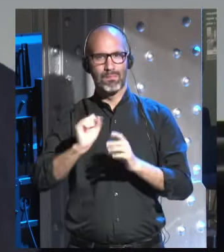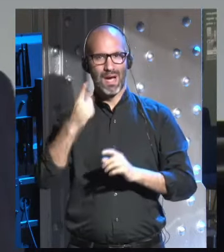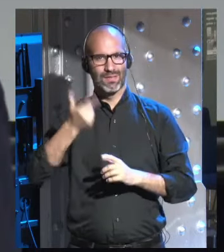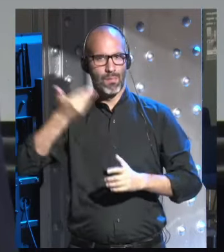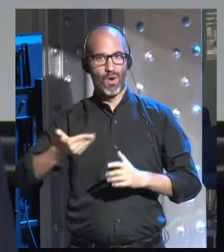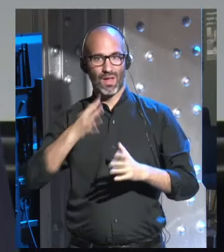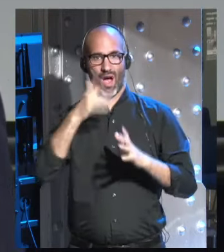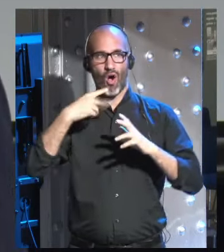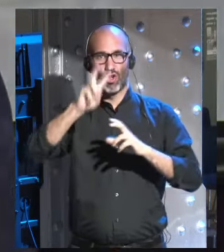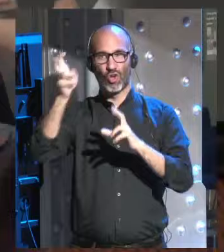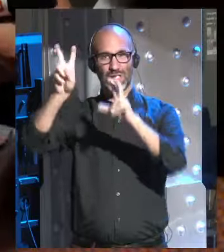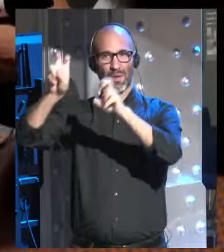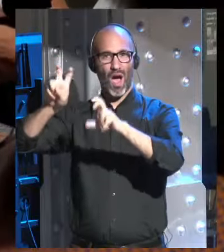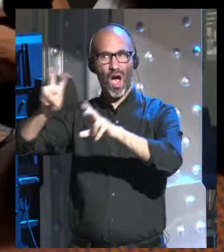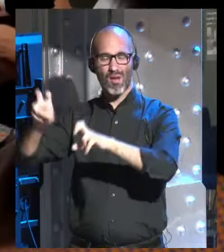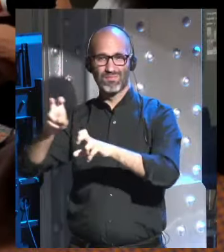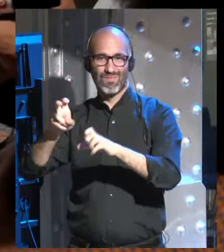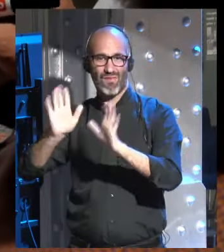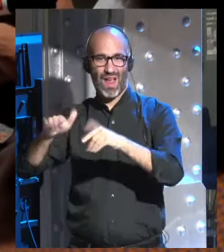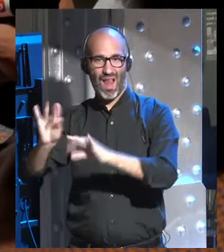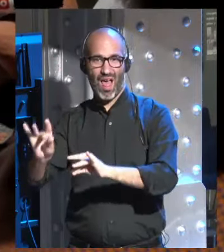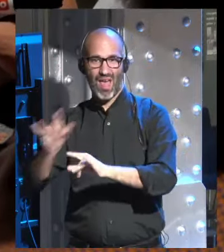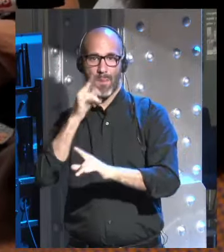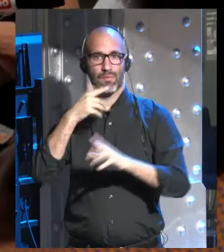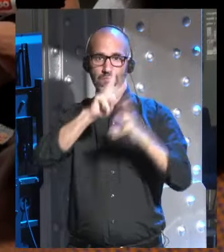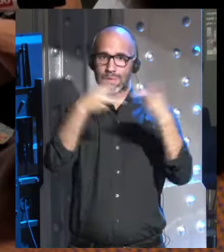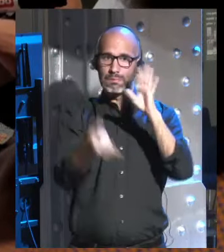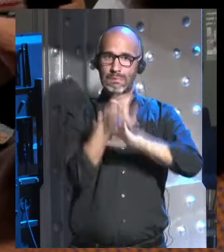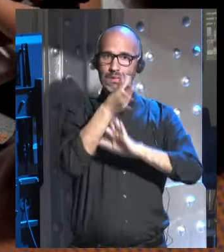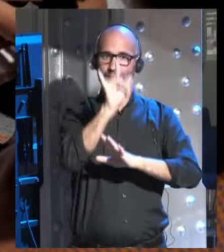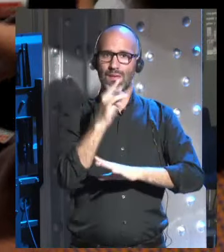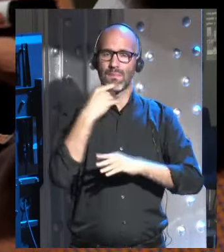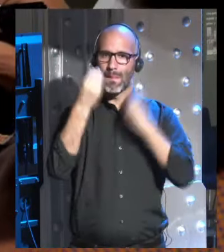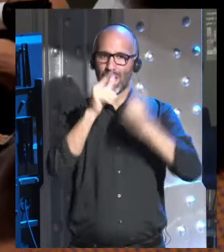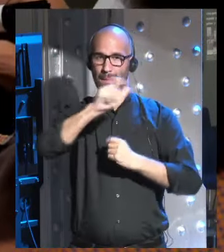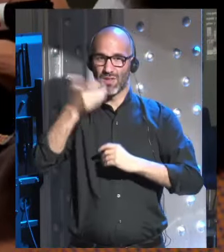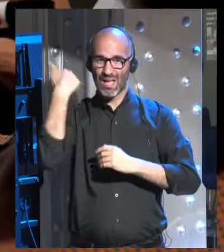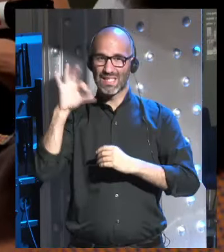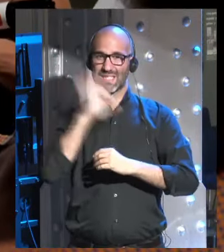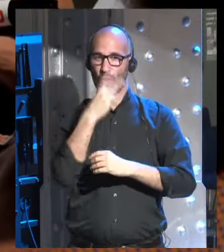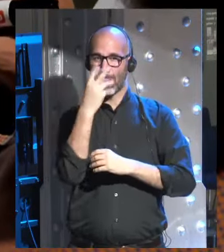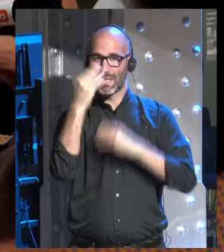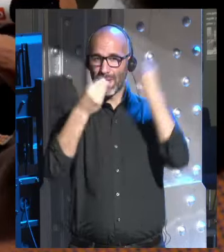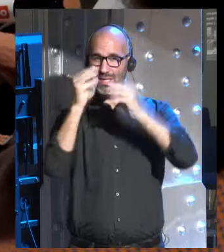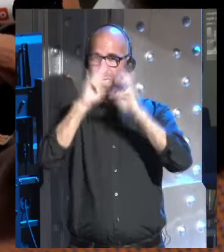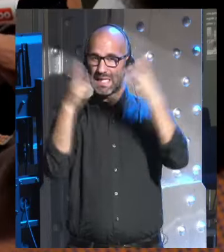destacable y nadie se había imaginado en los 50 y 60 del siglo XX que existiría internet así que hoy en día cuando